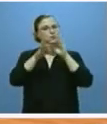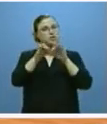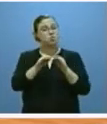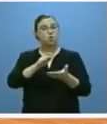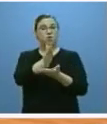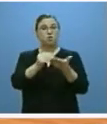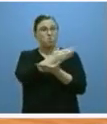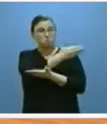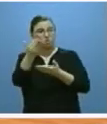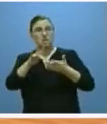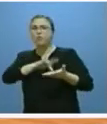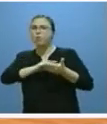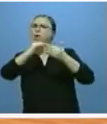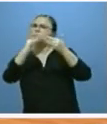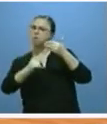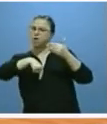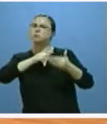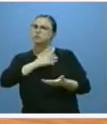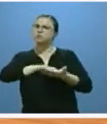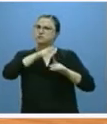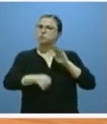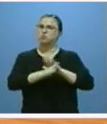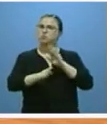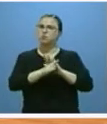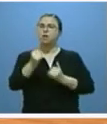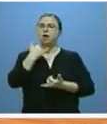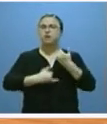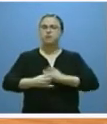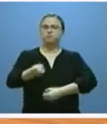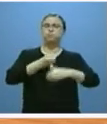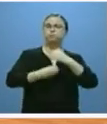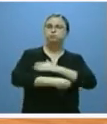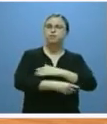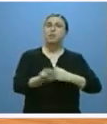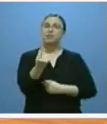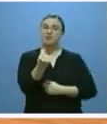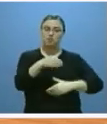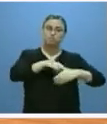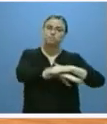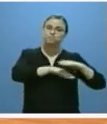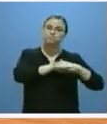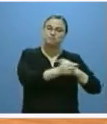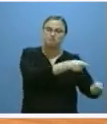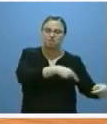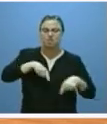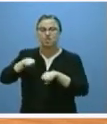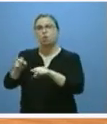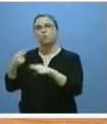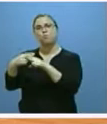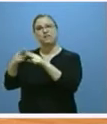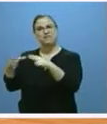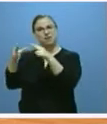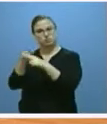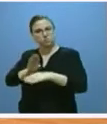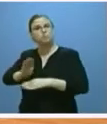endeudadas. El ahorro en intereses de la deuda está liberando recursos que podemos destinar a políticas de gasto social. A su